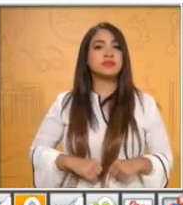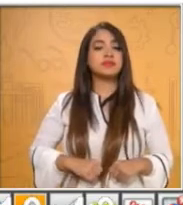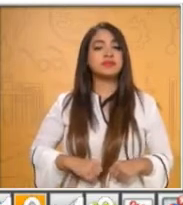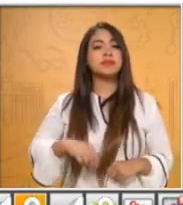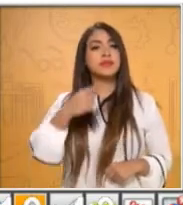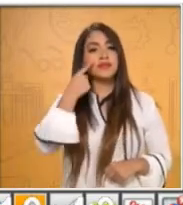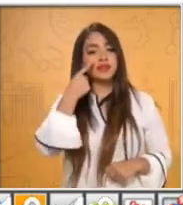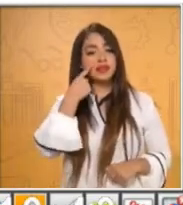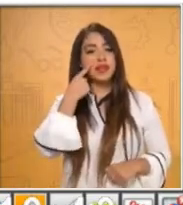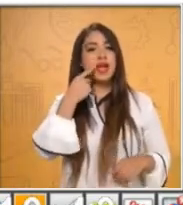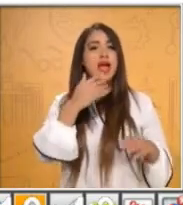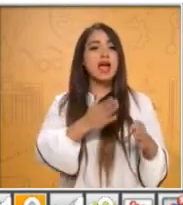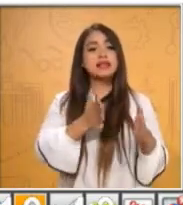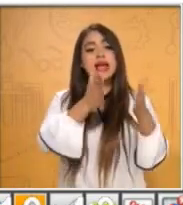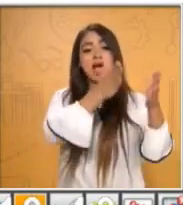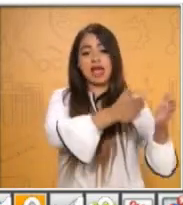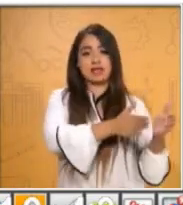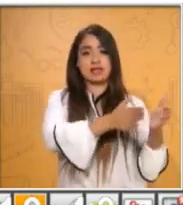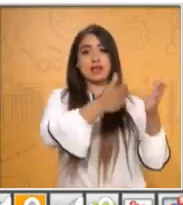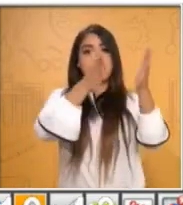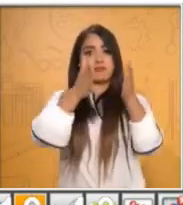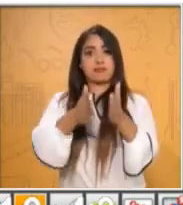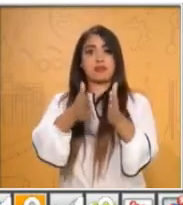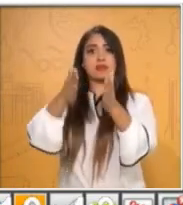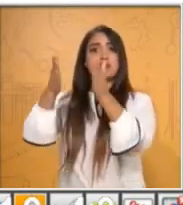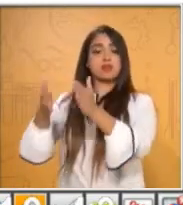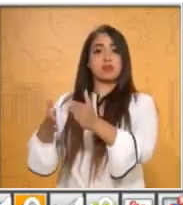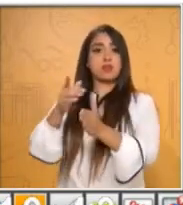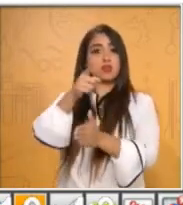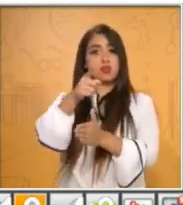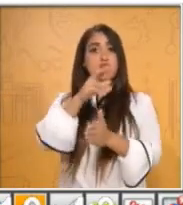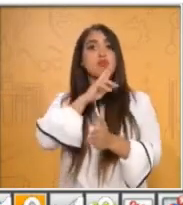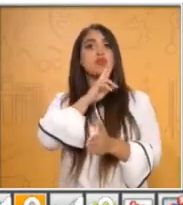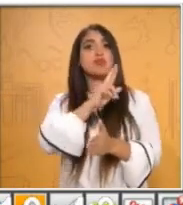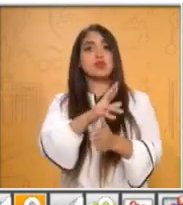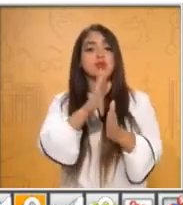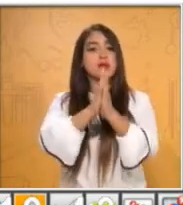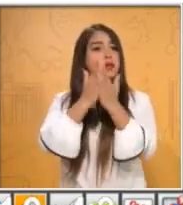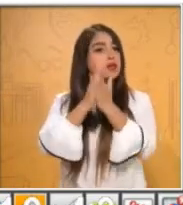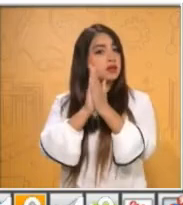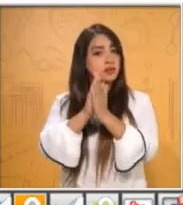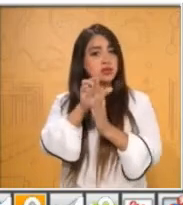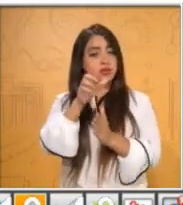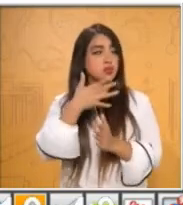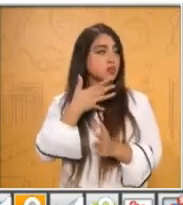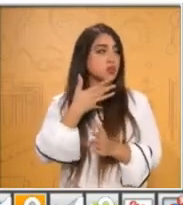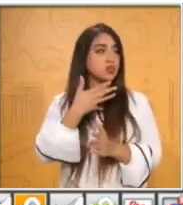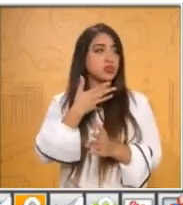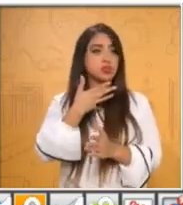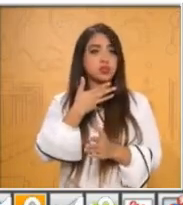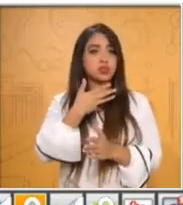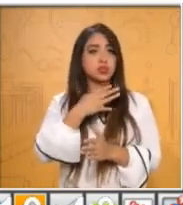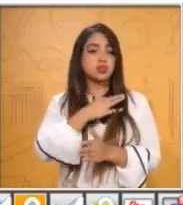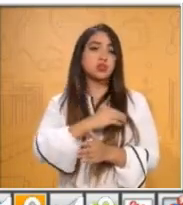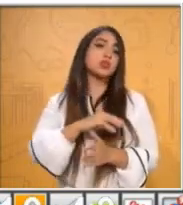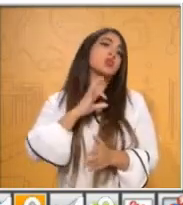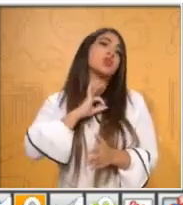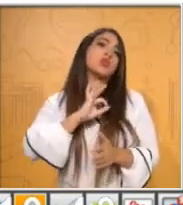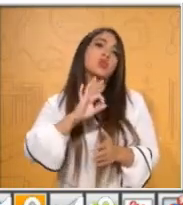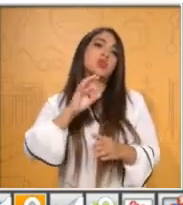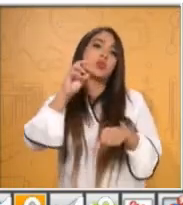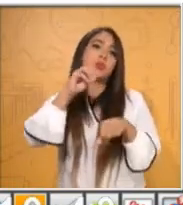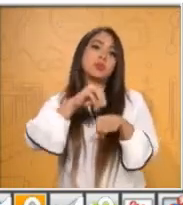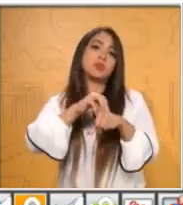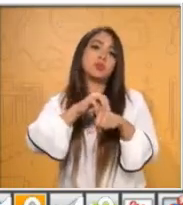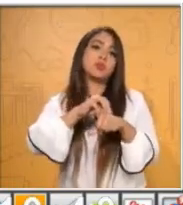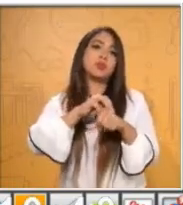después, los vas a resolver en tu libro. Si no tienes tu libro, recuerda lo que lo puedes colocar en tu